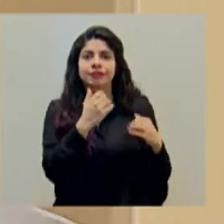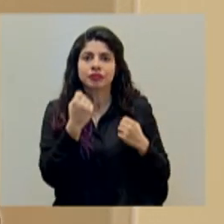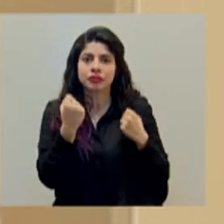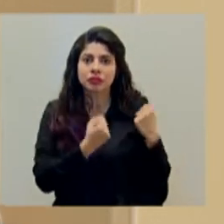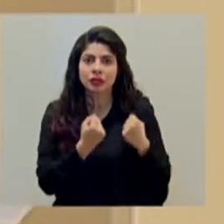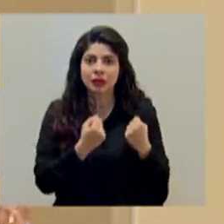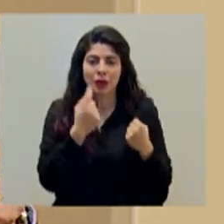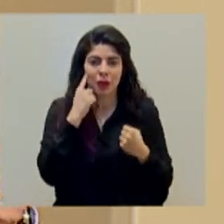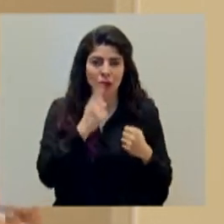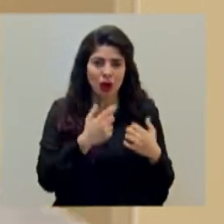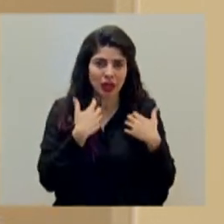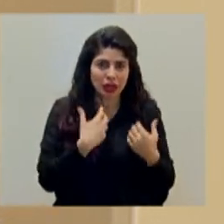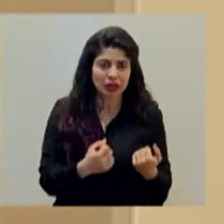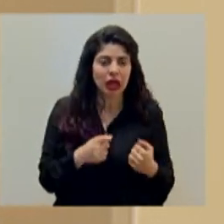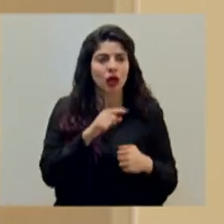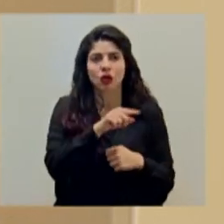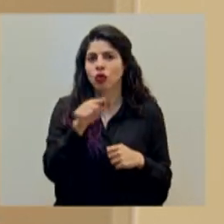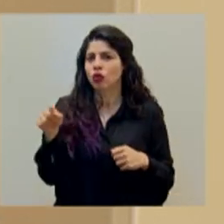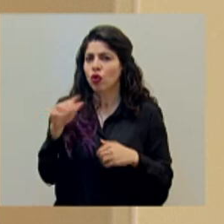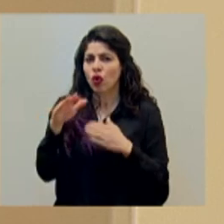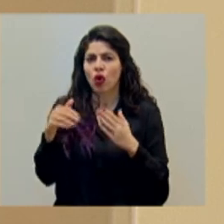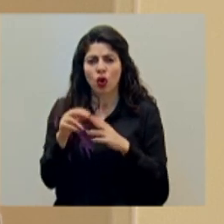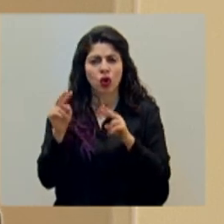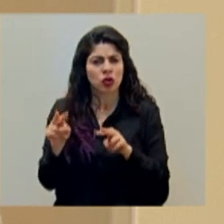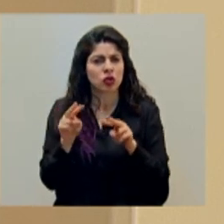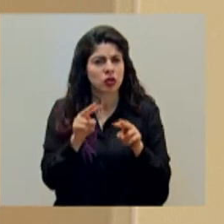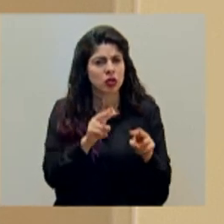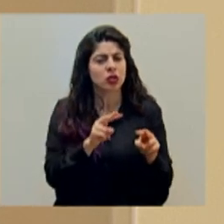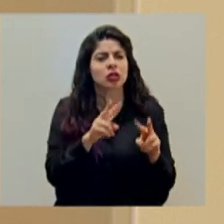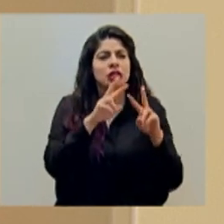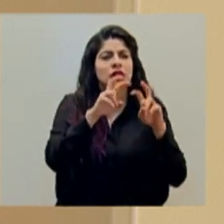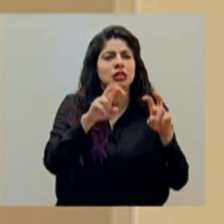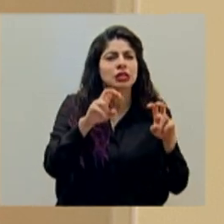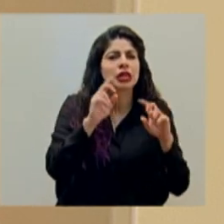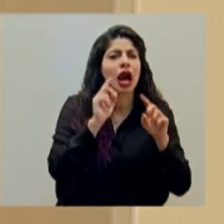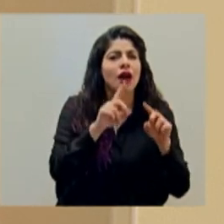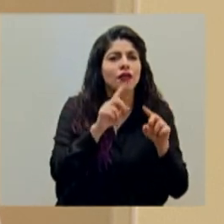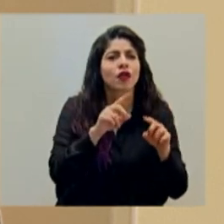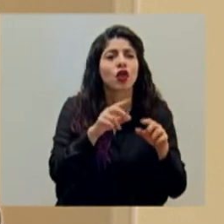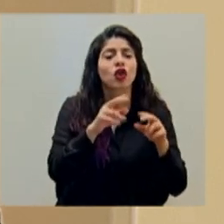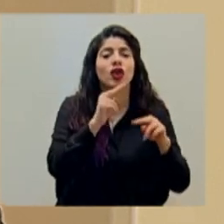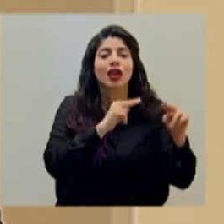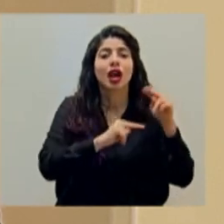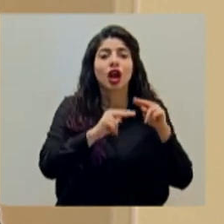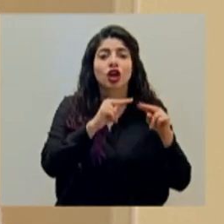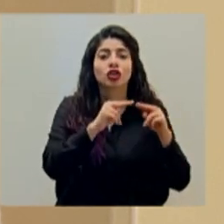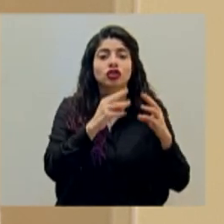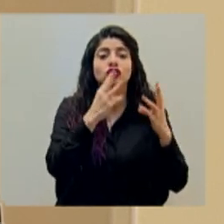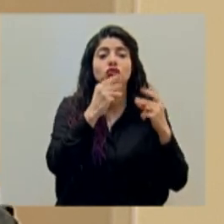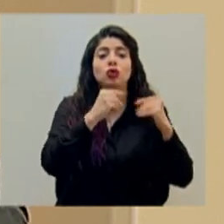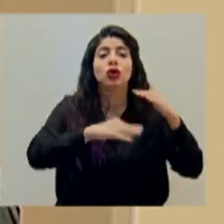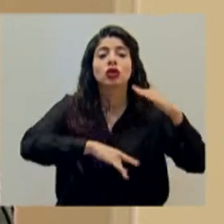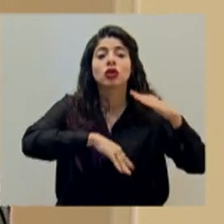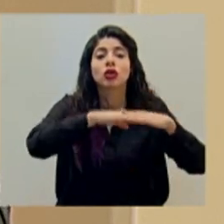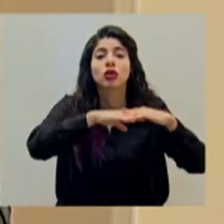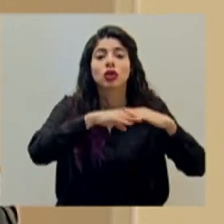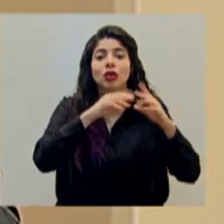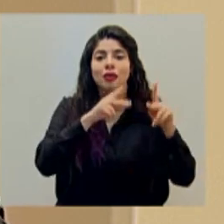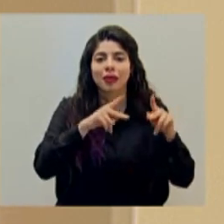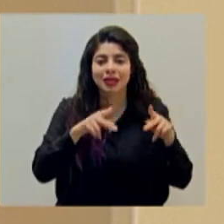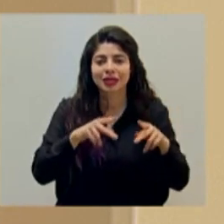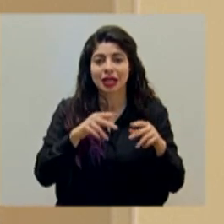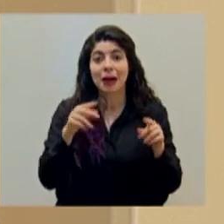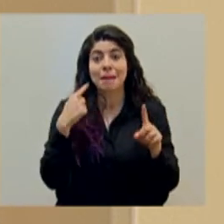sanitaria, también en las inspecciones, los aforos de los locales y por supuesto en un trabajo muy